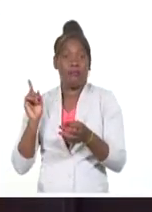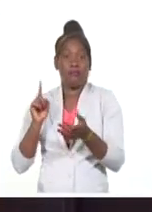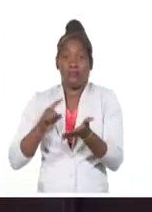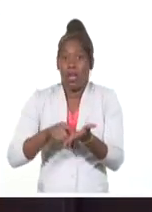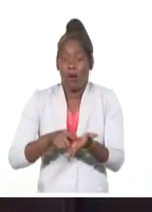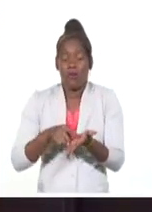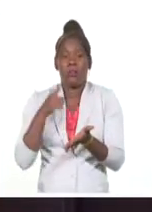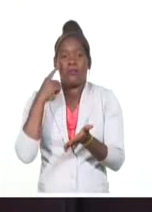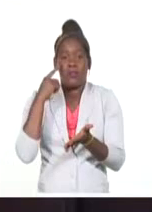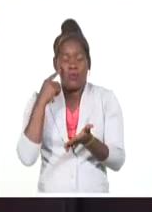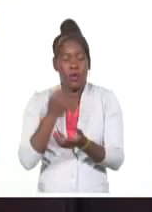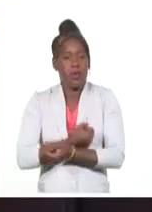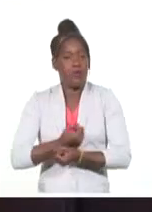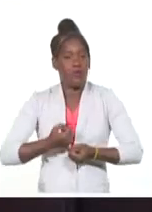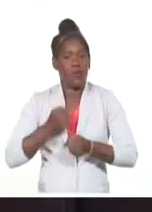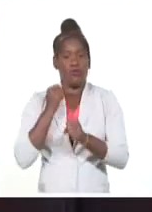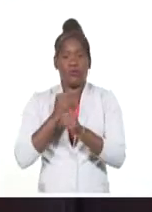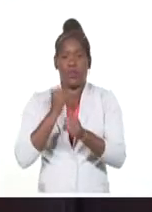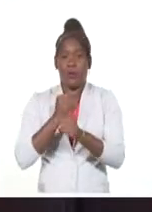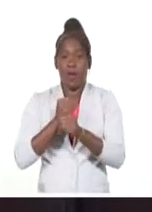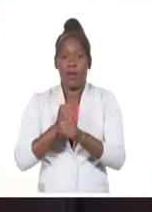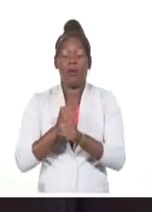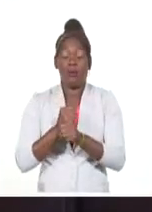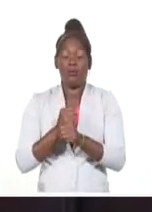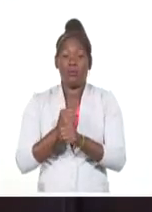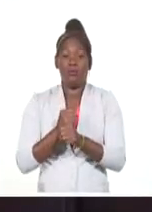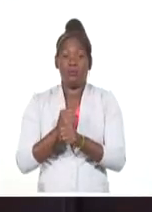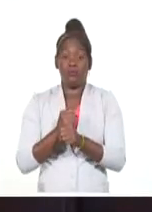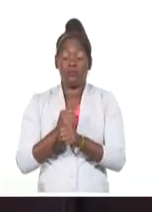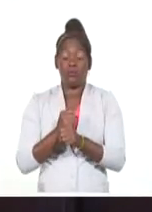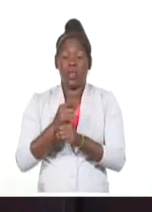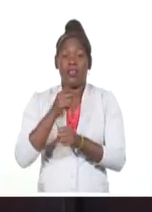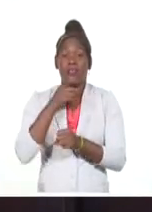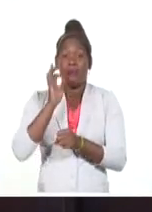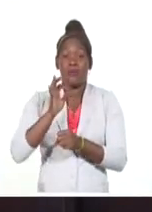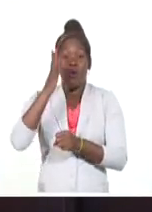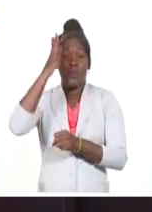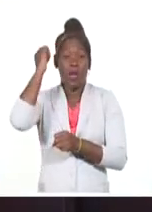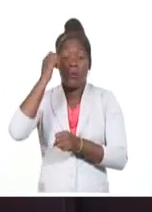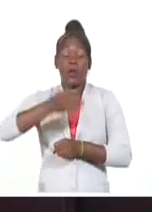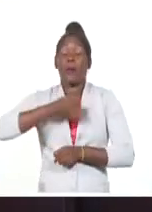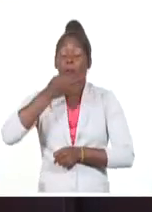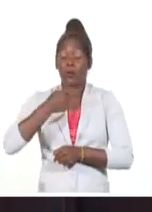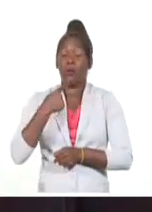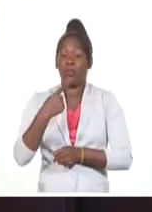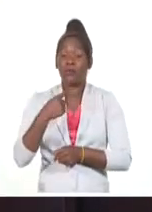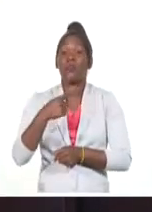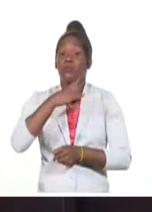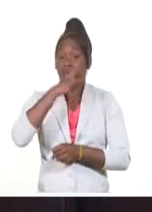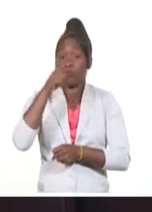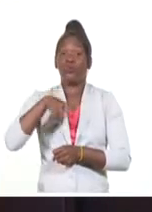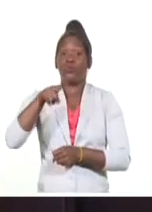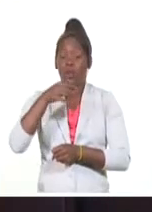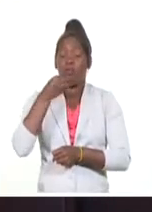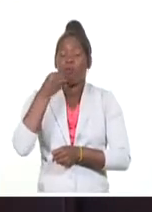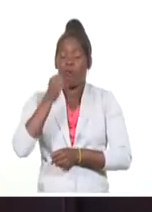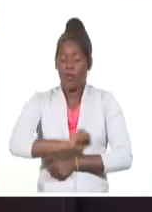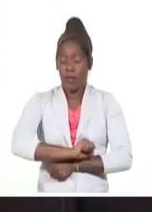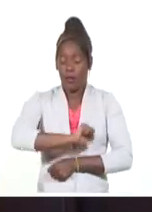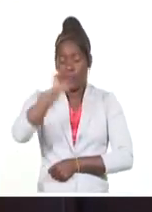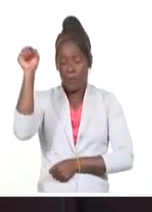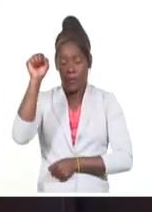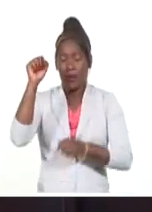convencido, como dijera Raúl, demostrando que sí se pudo, sí se puede y siempre se podrá.